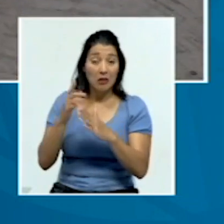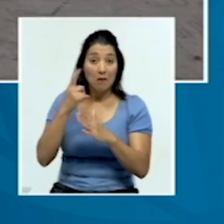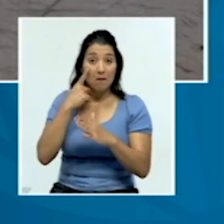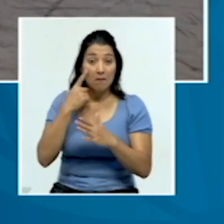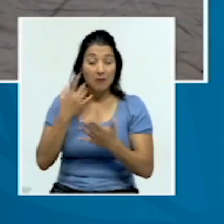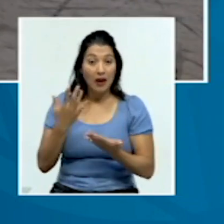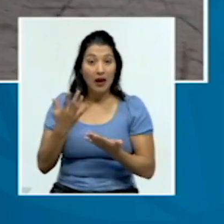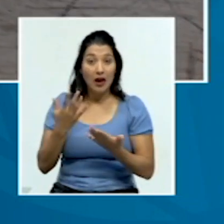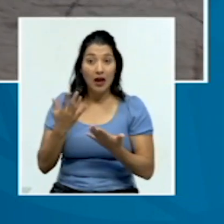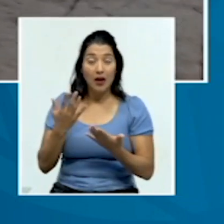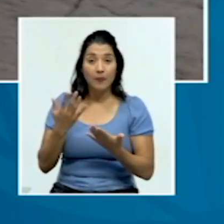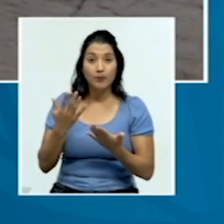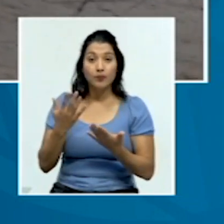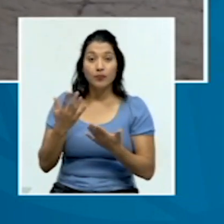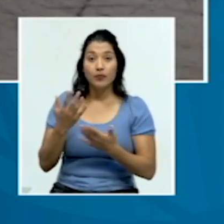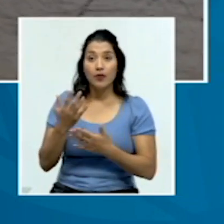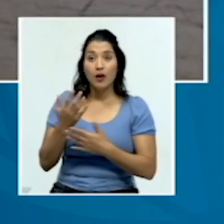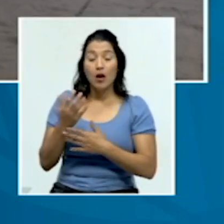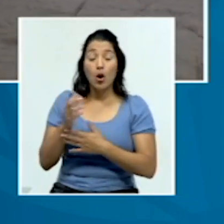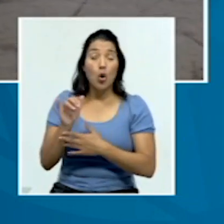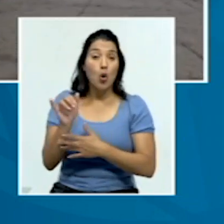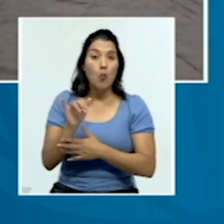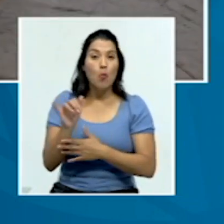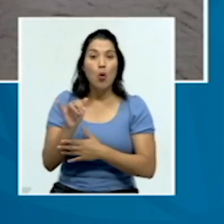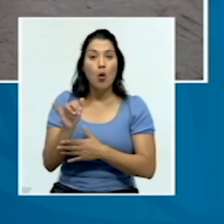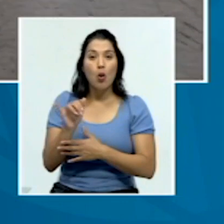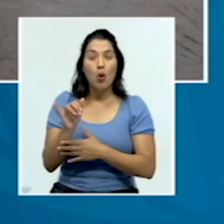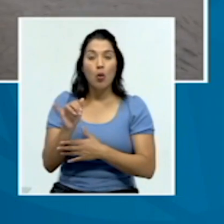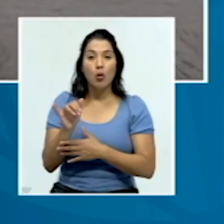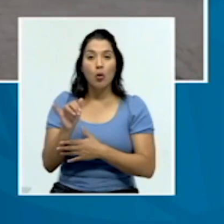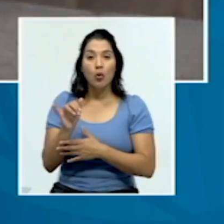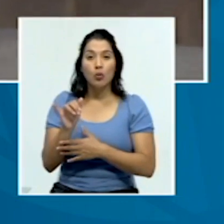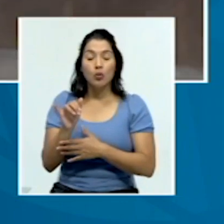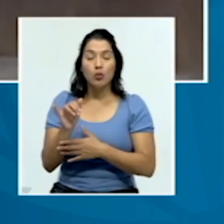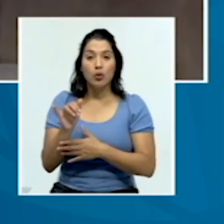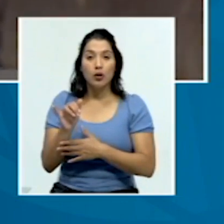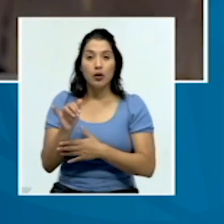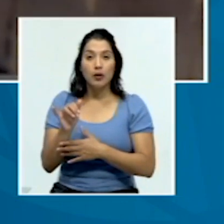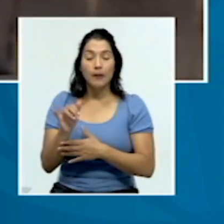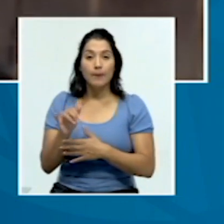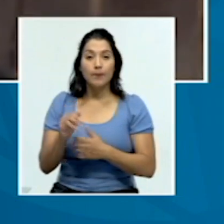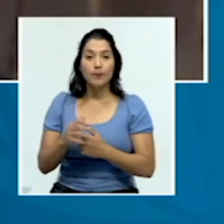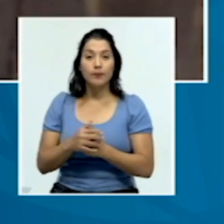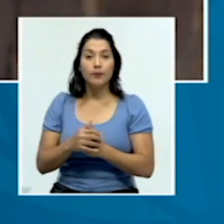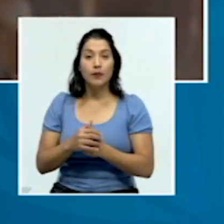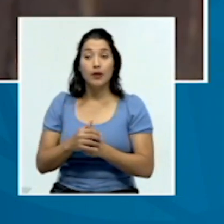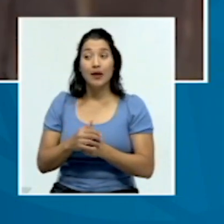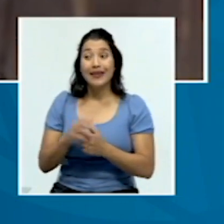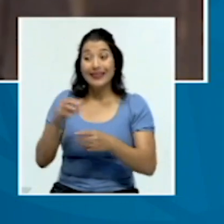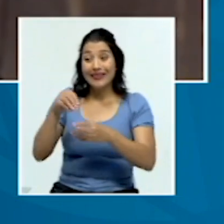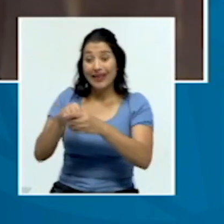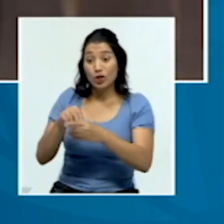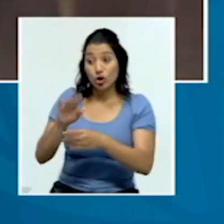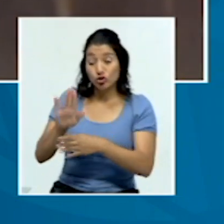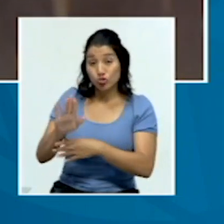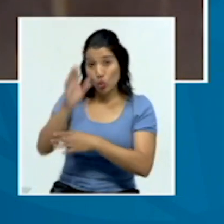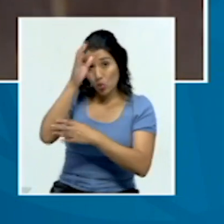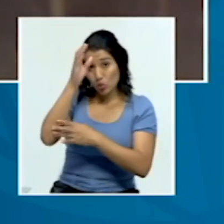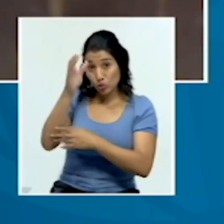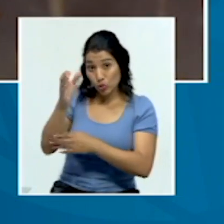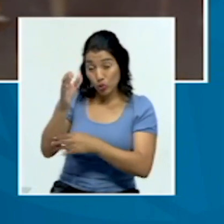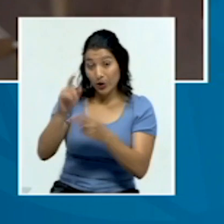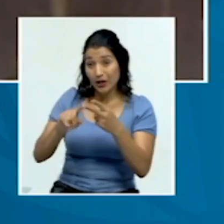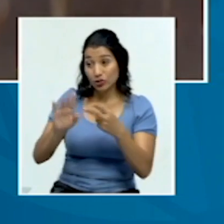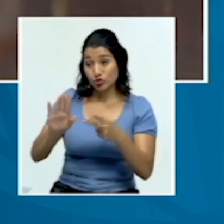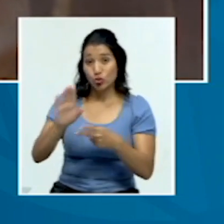posibles puntos de ejecución su cultura, sus características